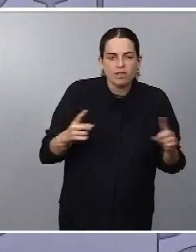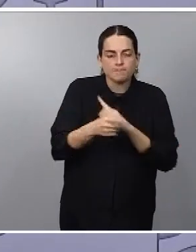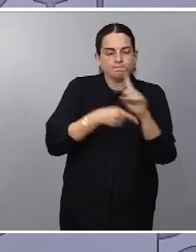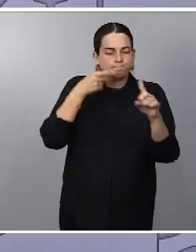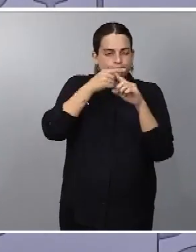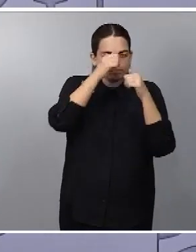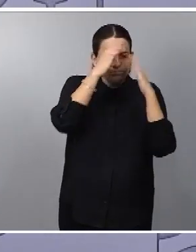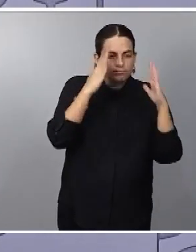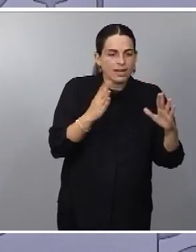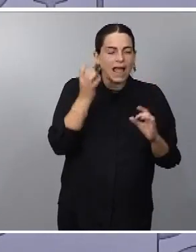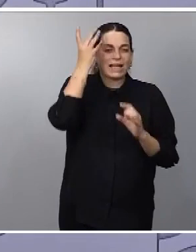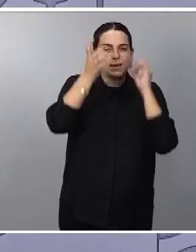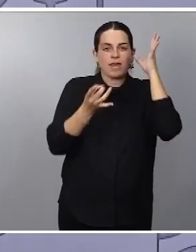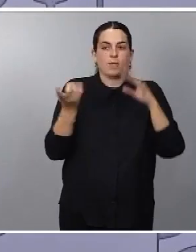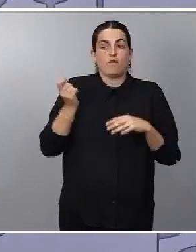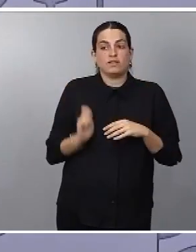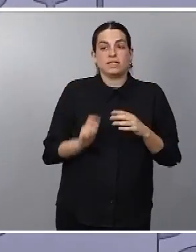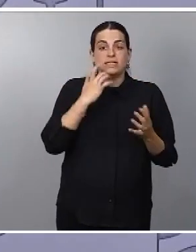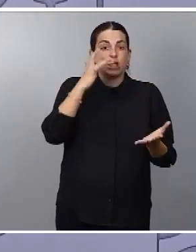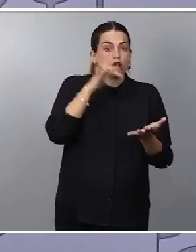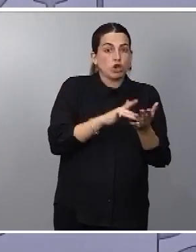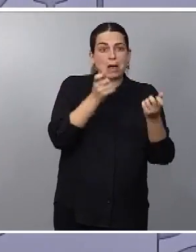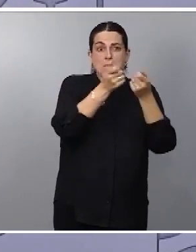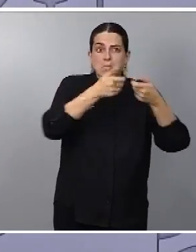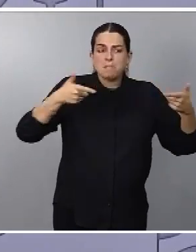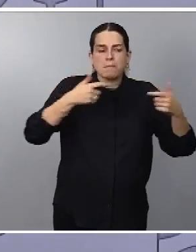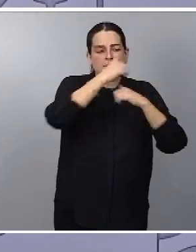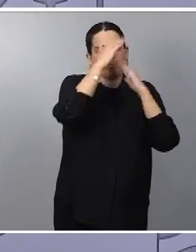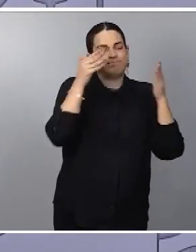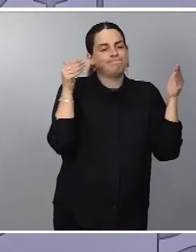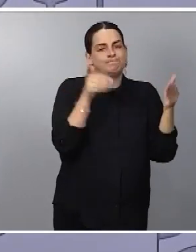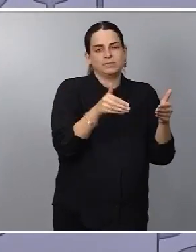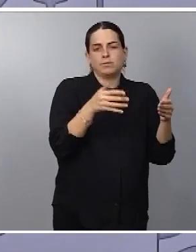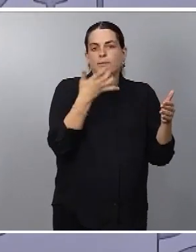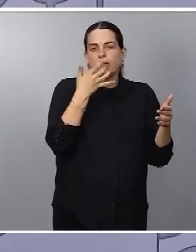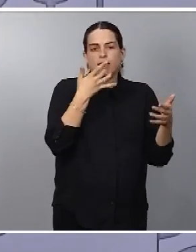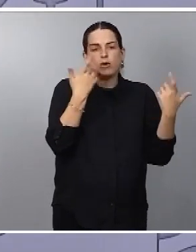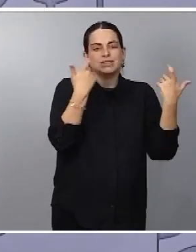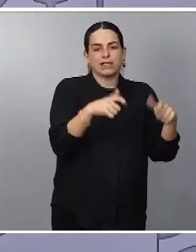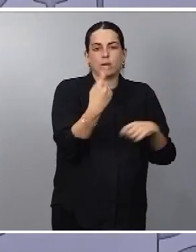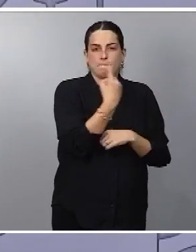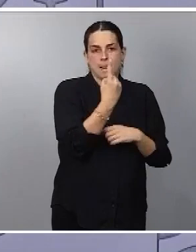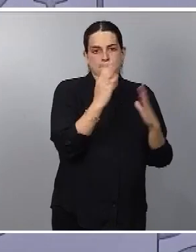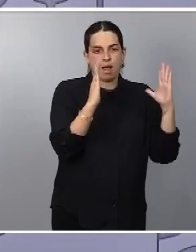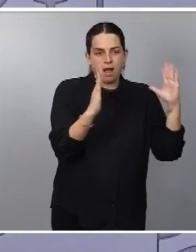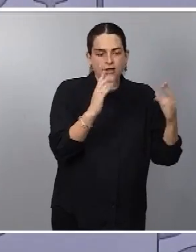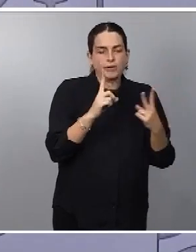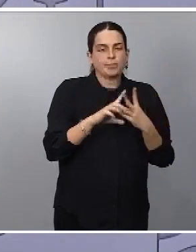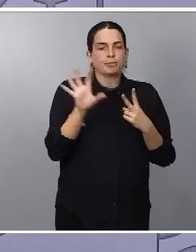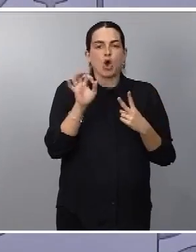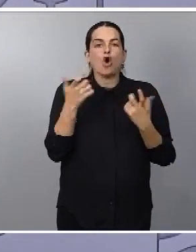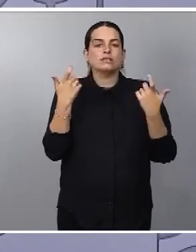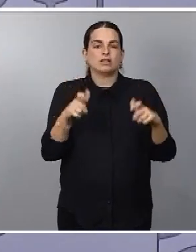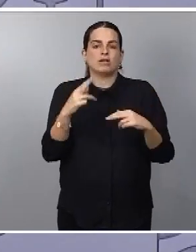actividades profesionales donde más accidentes están acumulando, especialmente el sector primario o el sector de la